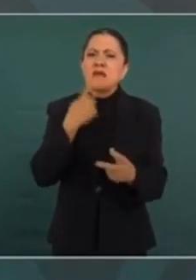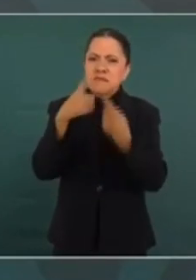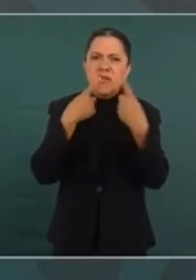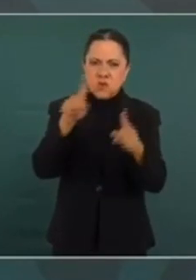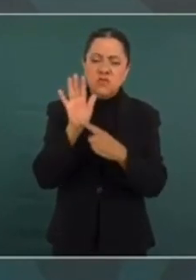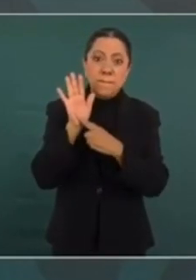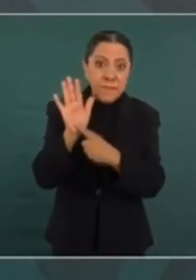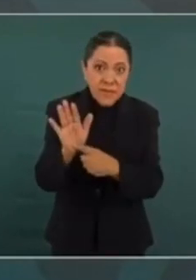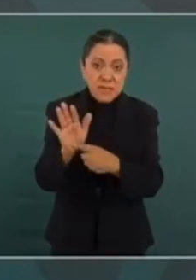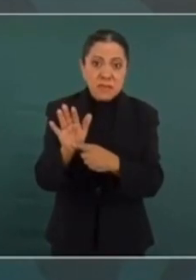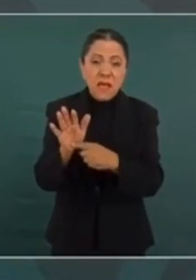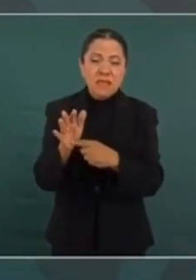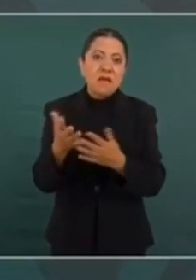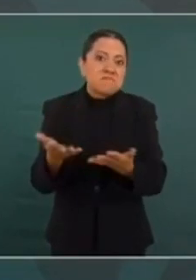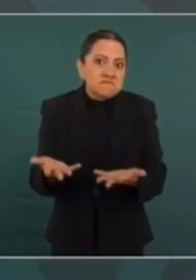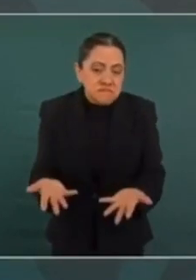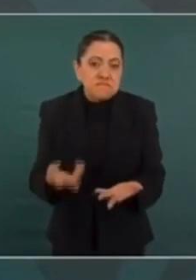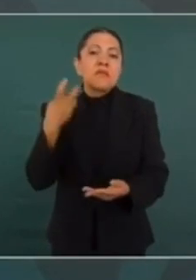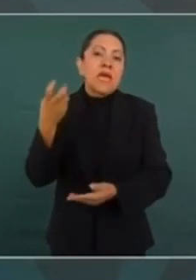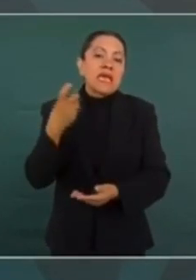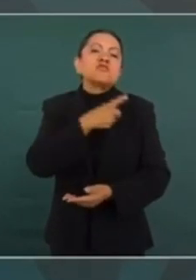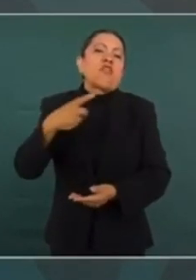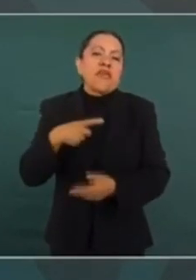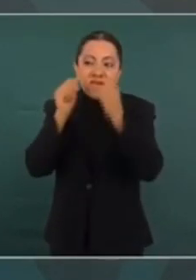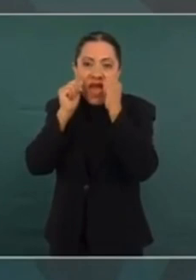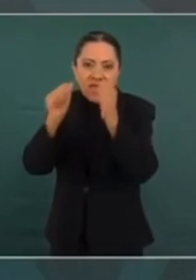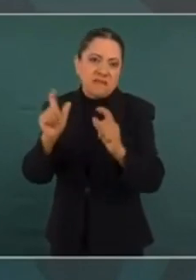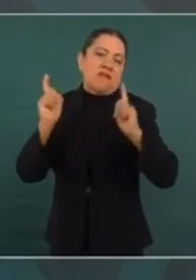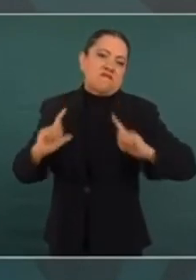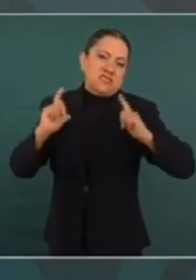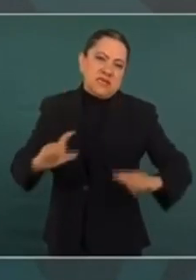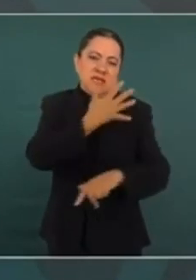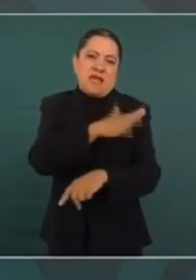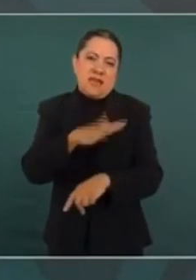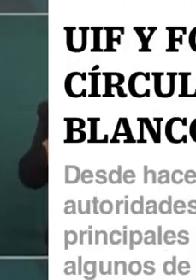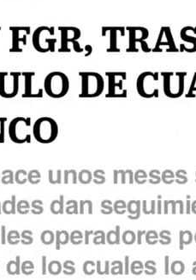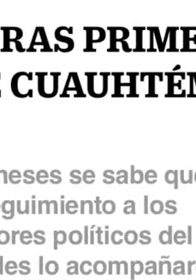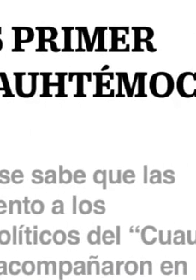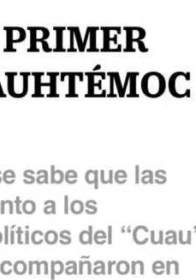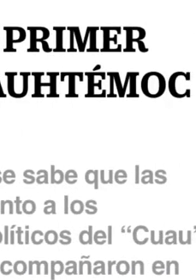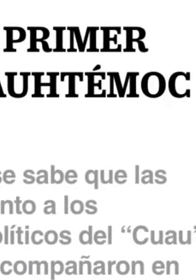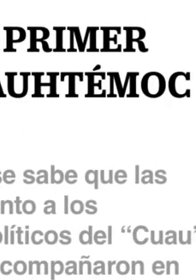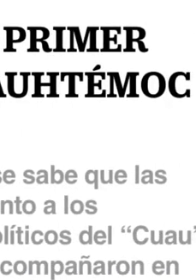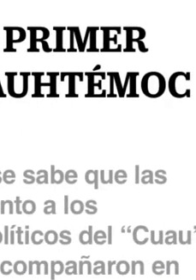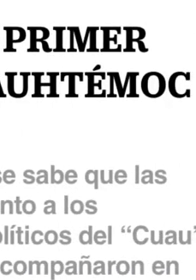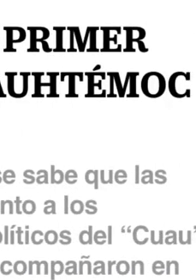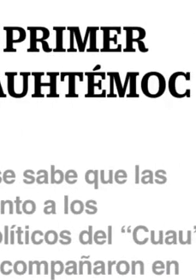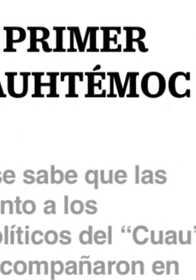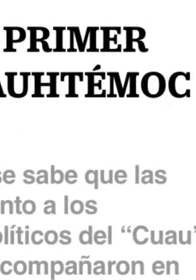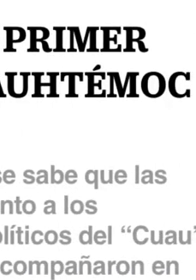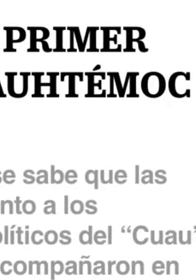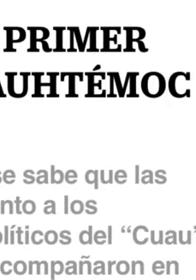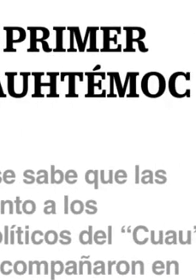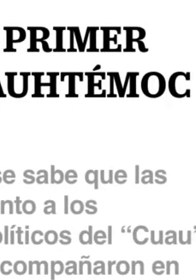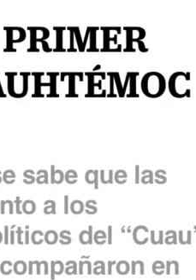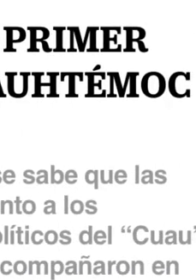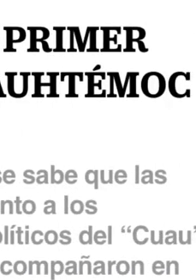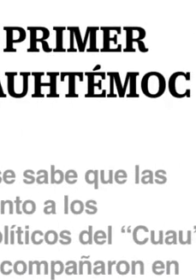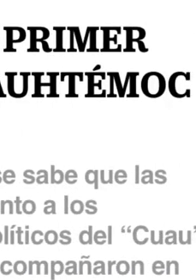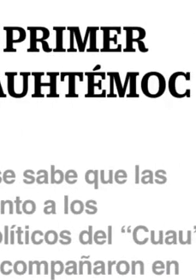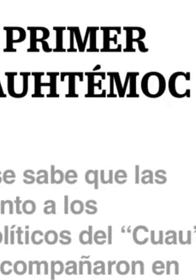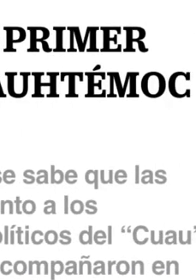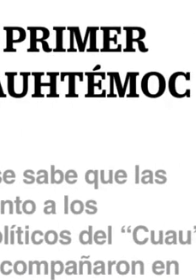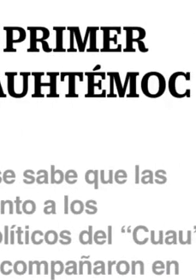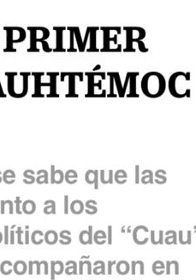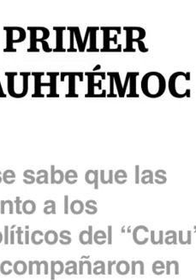que corresponde atender a la Fiscalía General de la República, pero no hay elementos en lo que a nosotros corresponde,